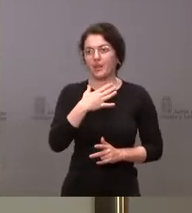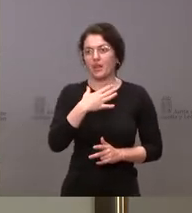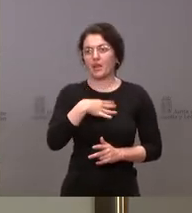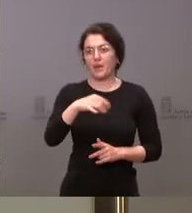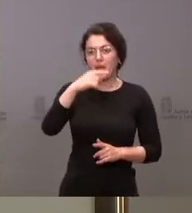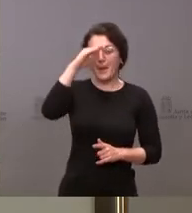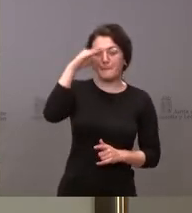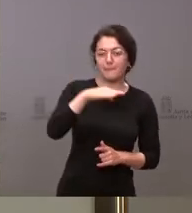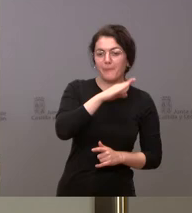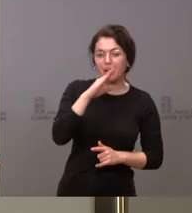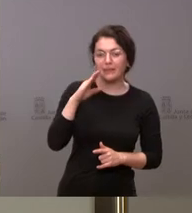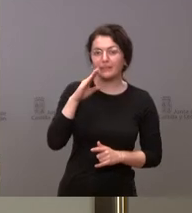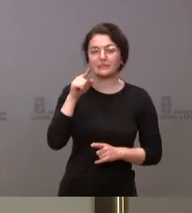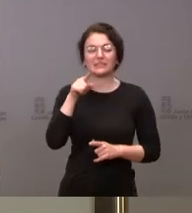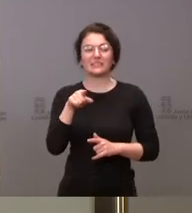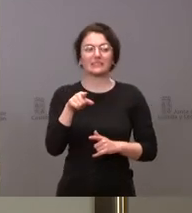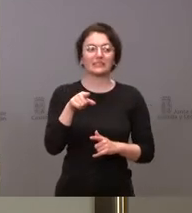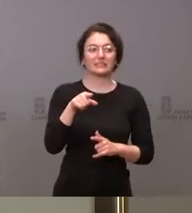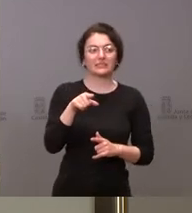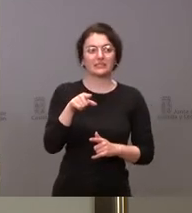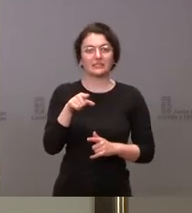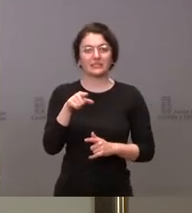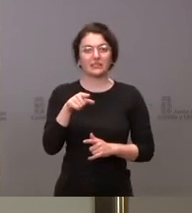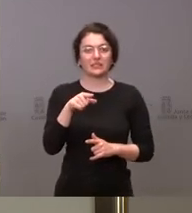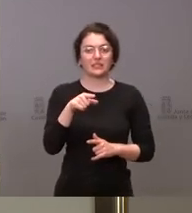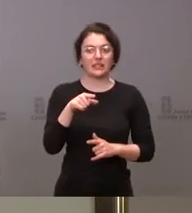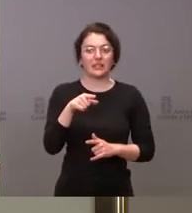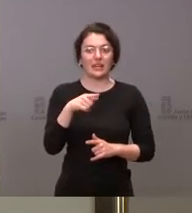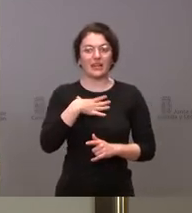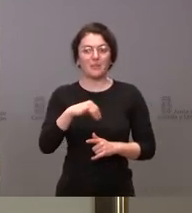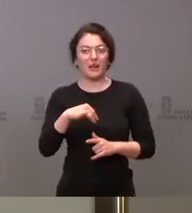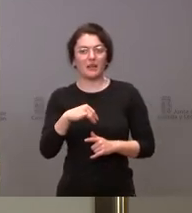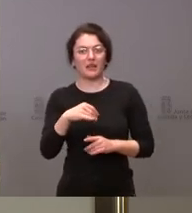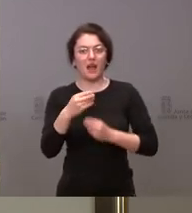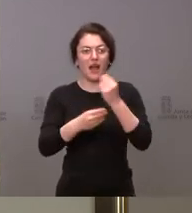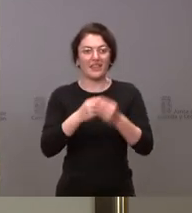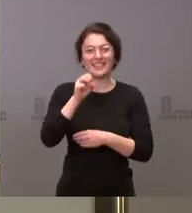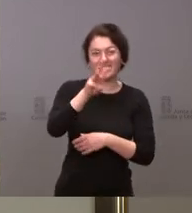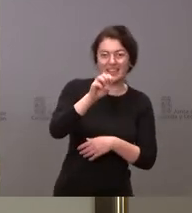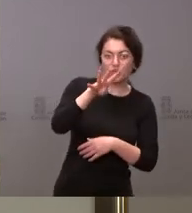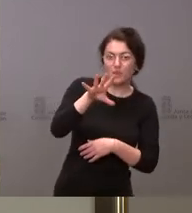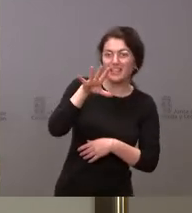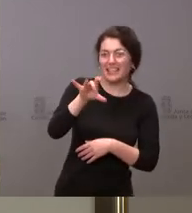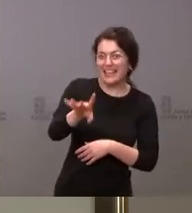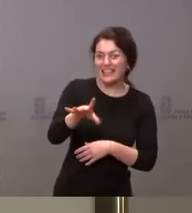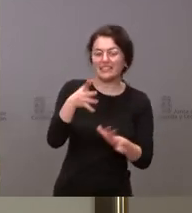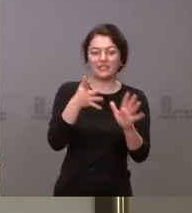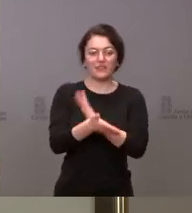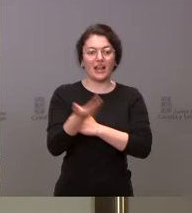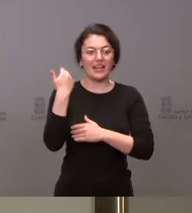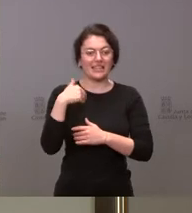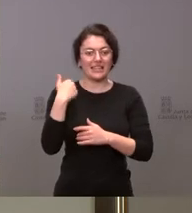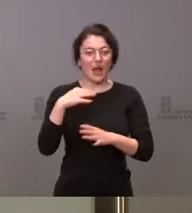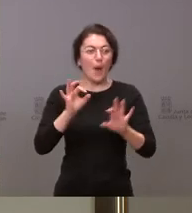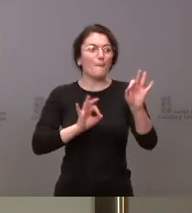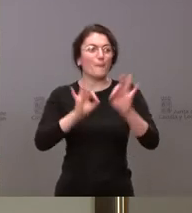se entran en esos centros y, a lo mejor, llegan a 13, 14, 15 y no cumplan ese ratio, con lo cual se quedarán prácticamente antes